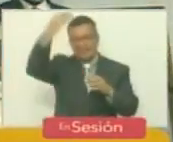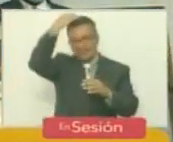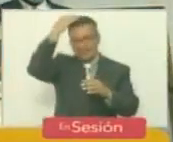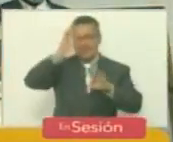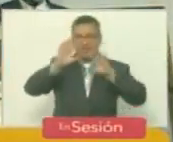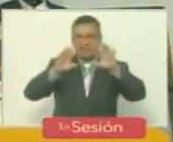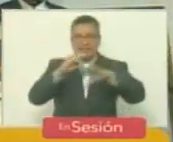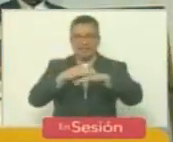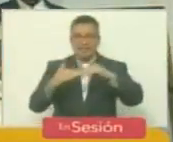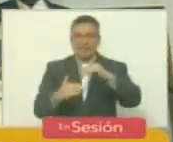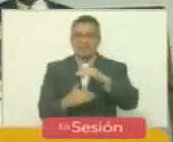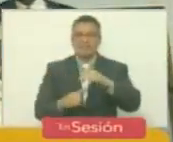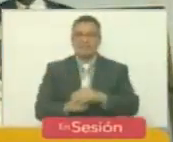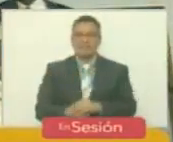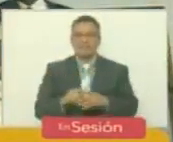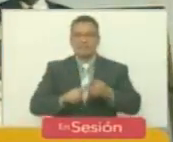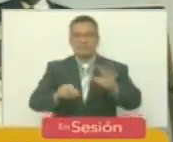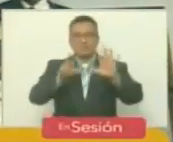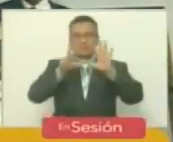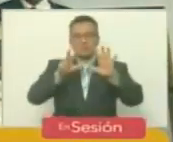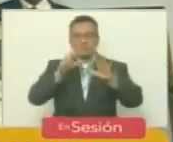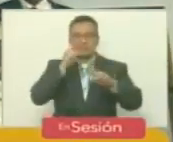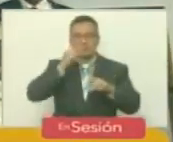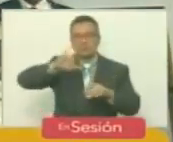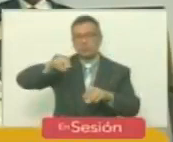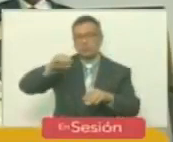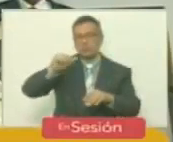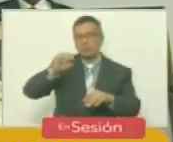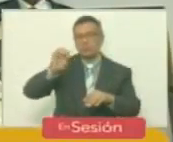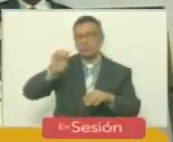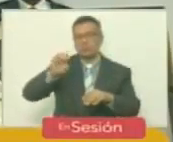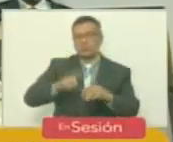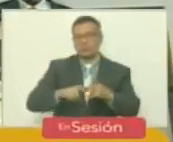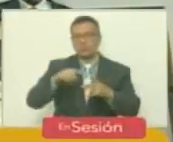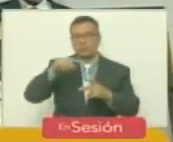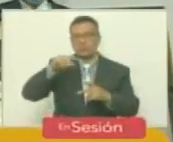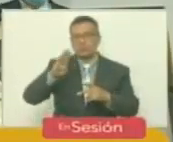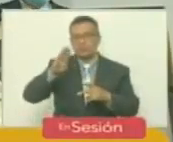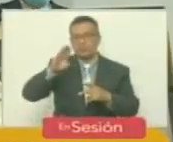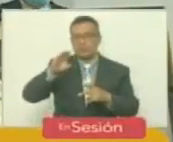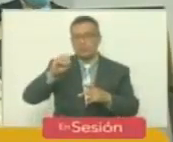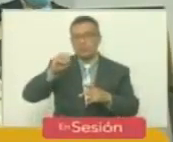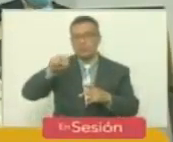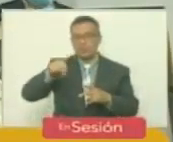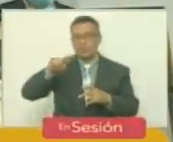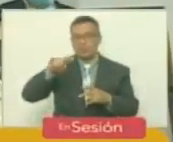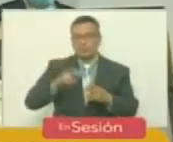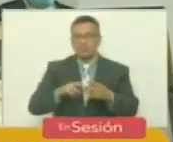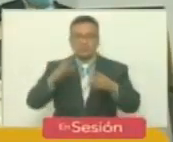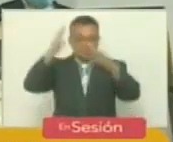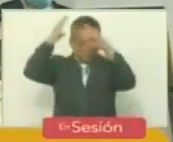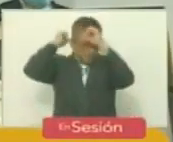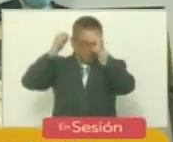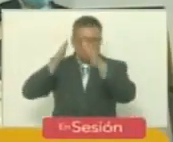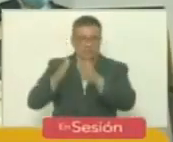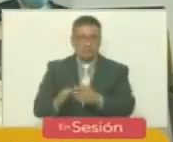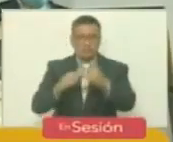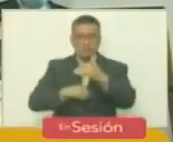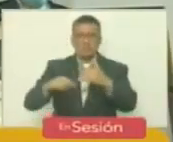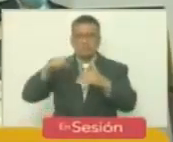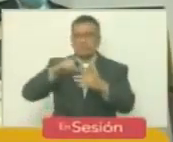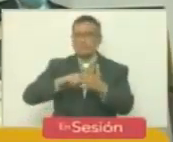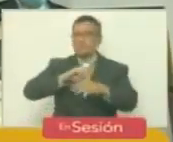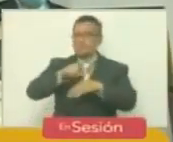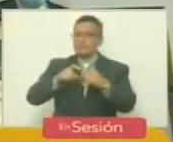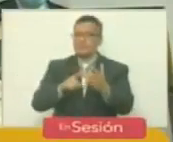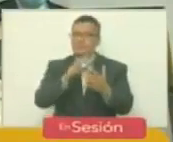Países Bajos. Ocho, ciudadano José Gregorio Biomorgi Musatis, como embajador extraordinario y